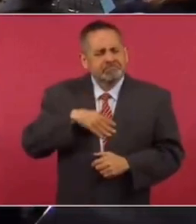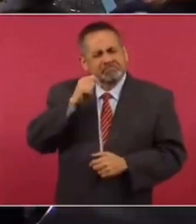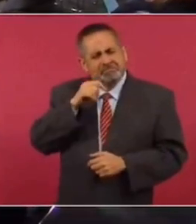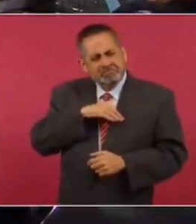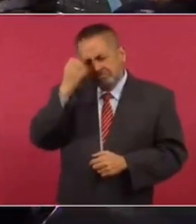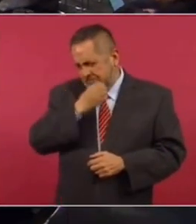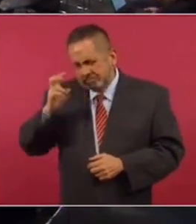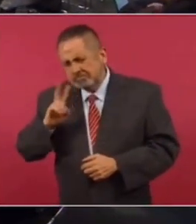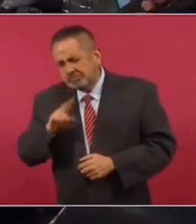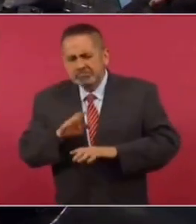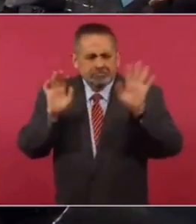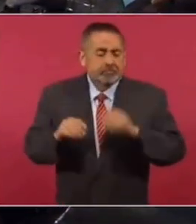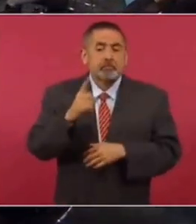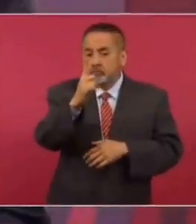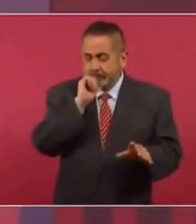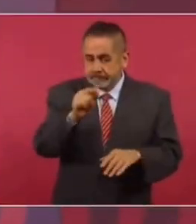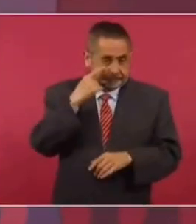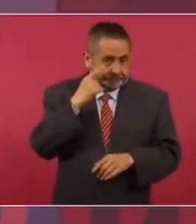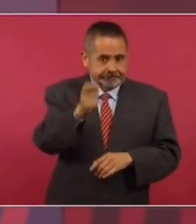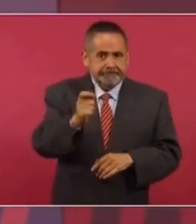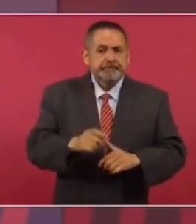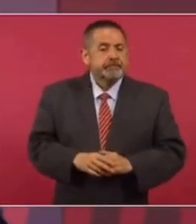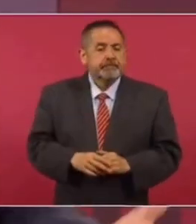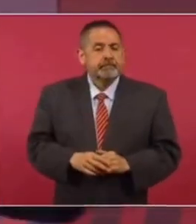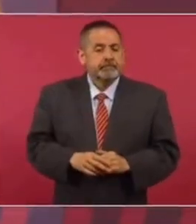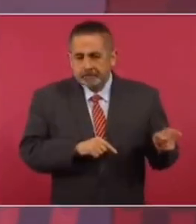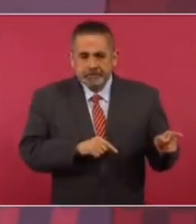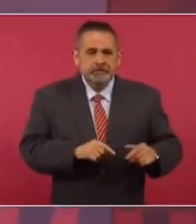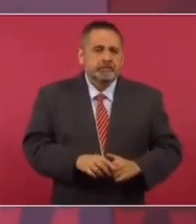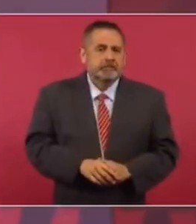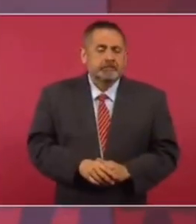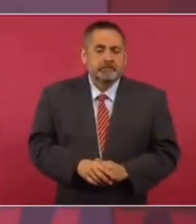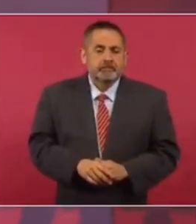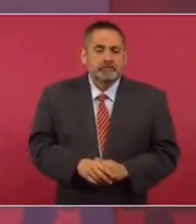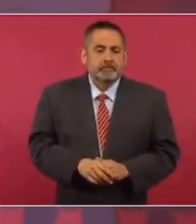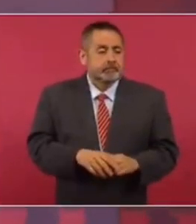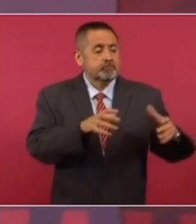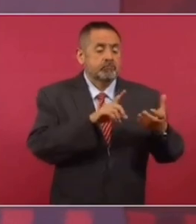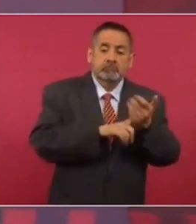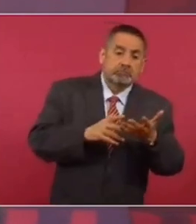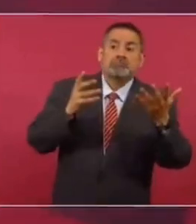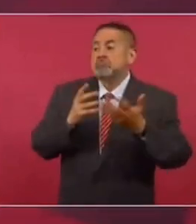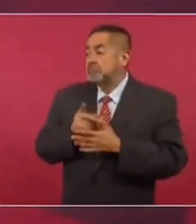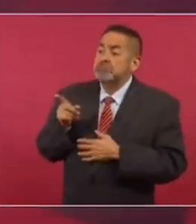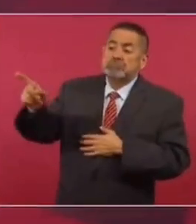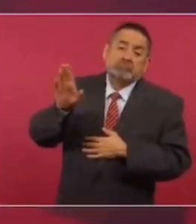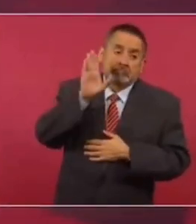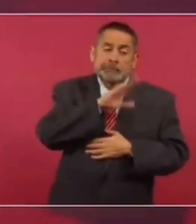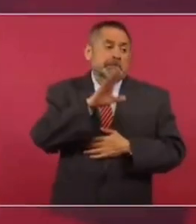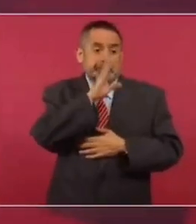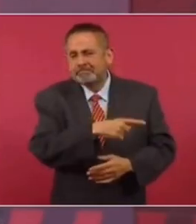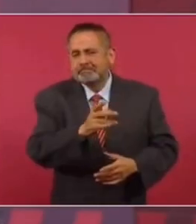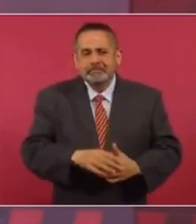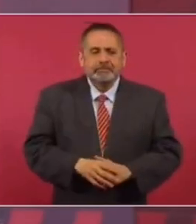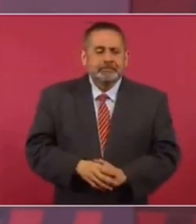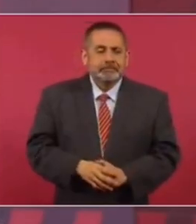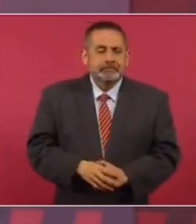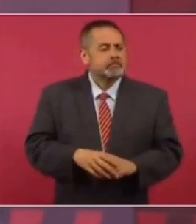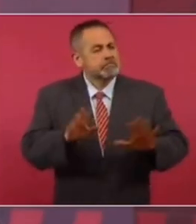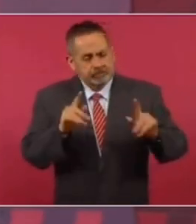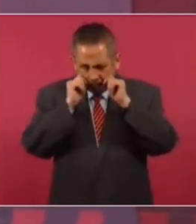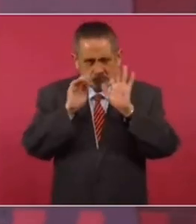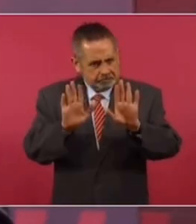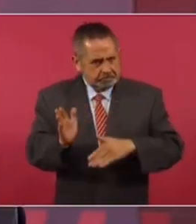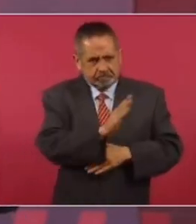analizar. De lo que no tengo duda y lo que quiero aclarar es de que el conservadurismo ahora enarbola la bandera de la ética. De todas